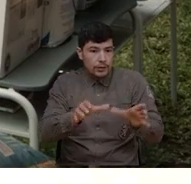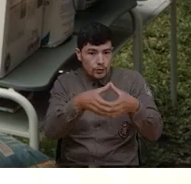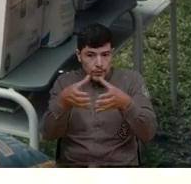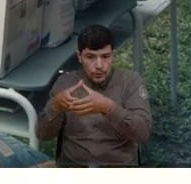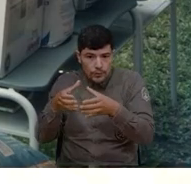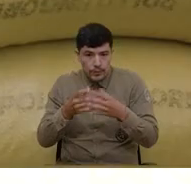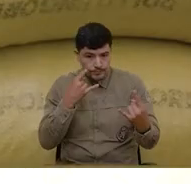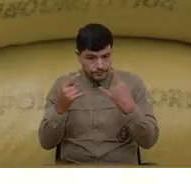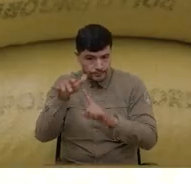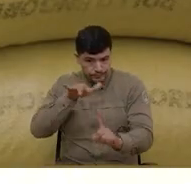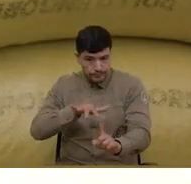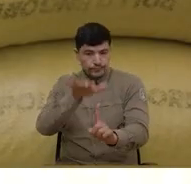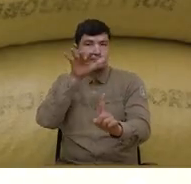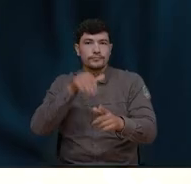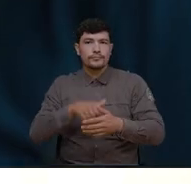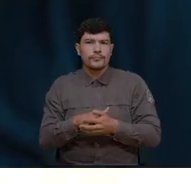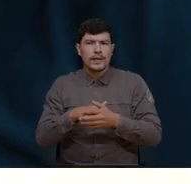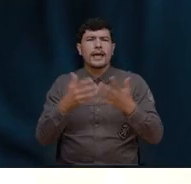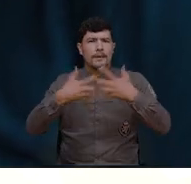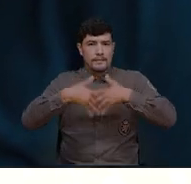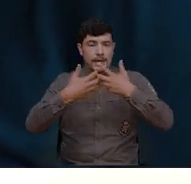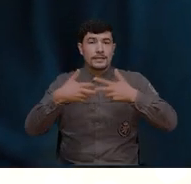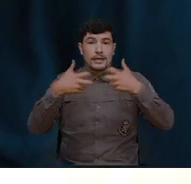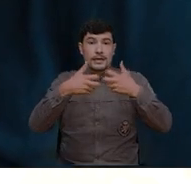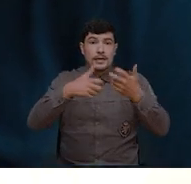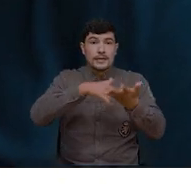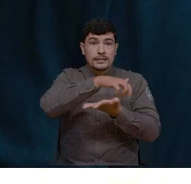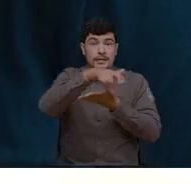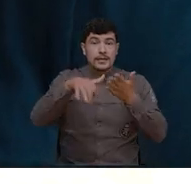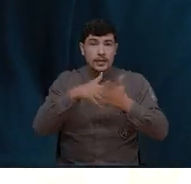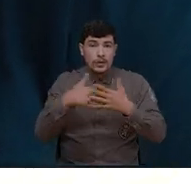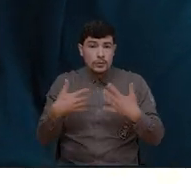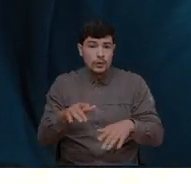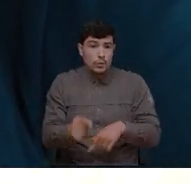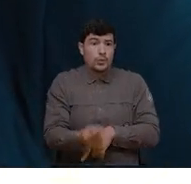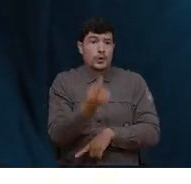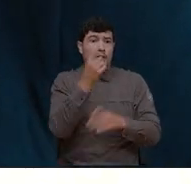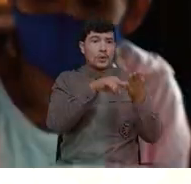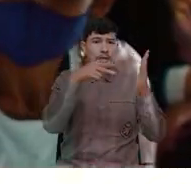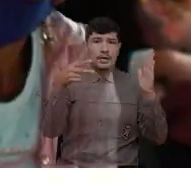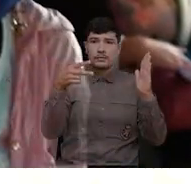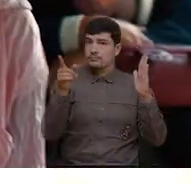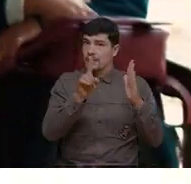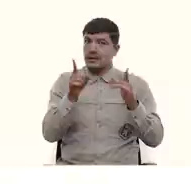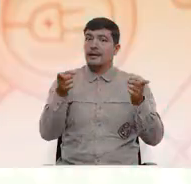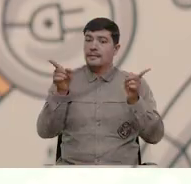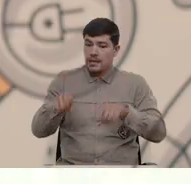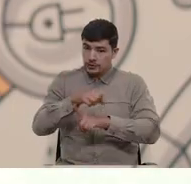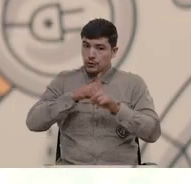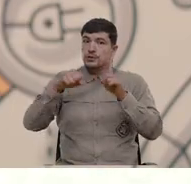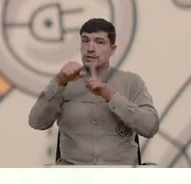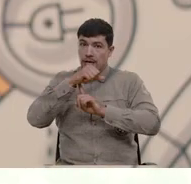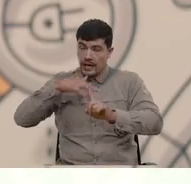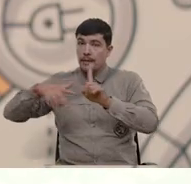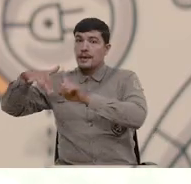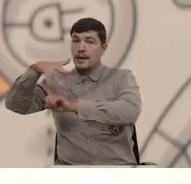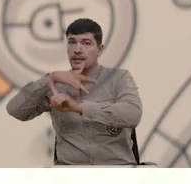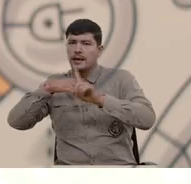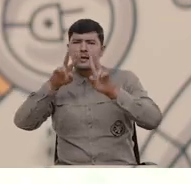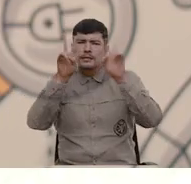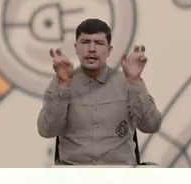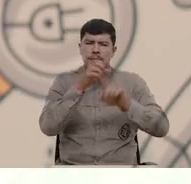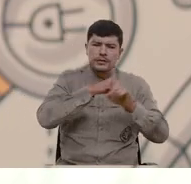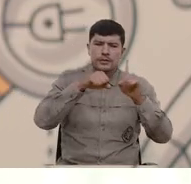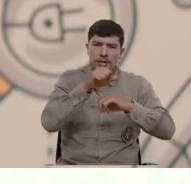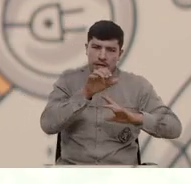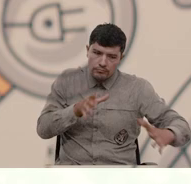interés. Que una empresa como la Electrificadora de Santander no es solamente técnica sino social y ambiental y en el tema social es estar de mano